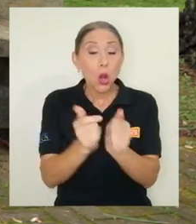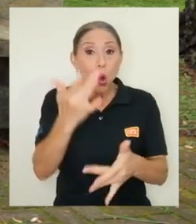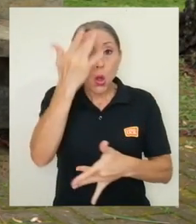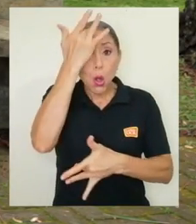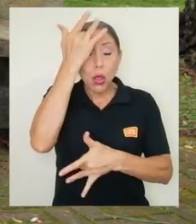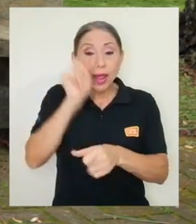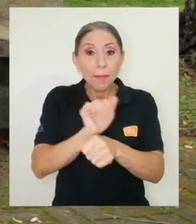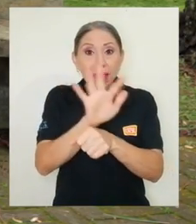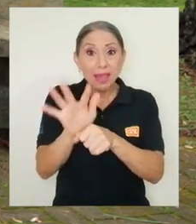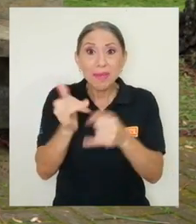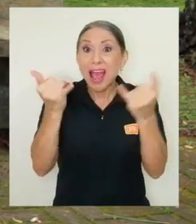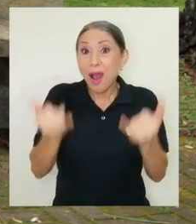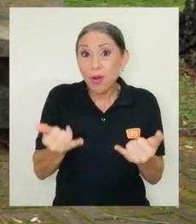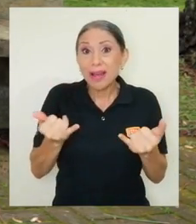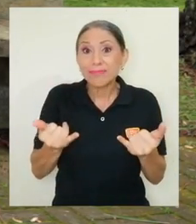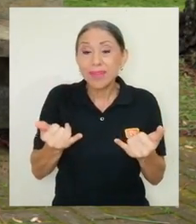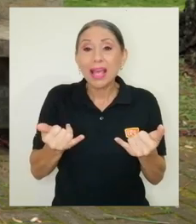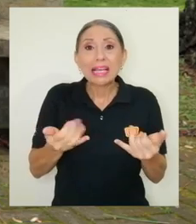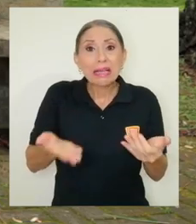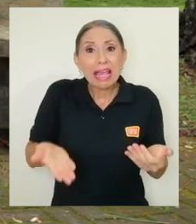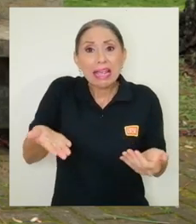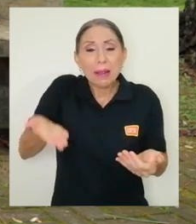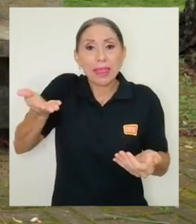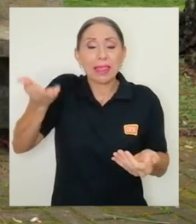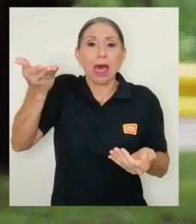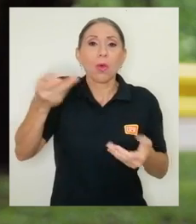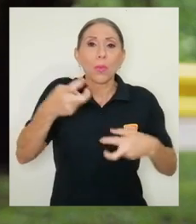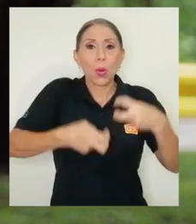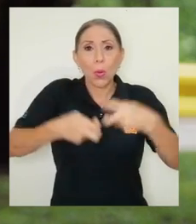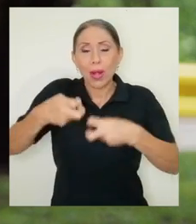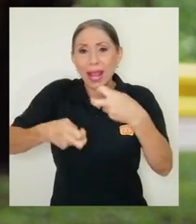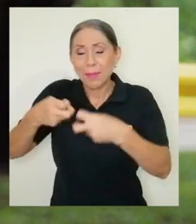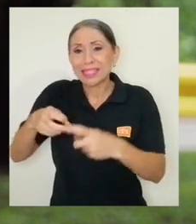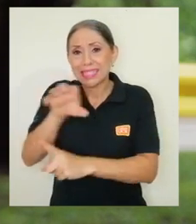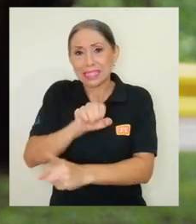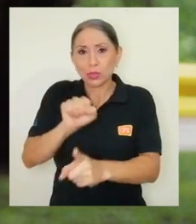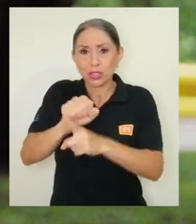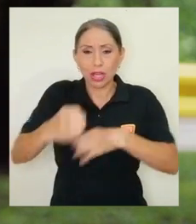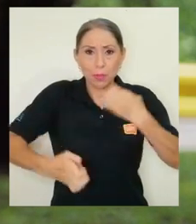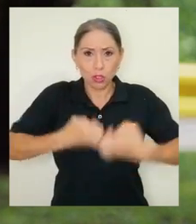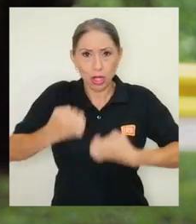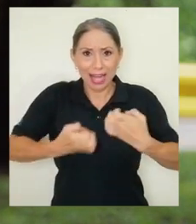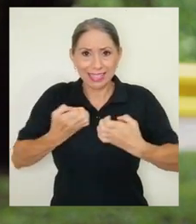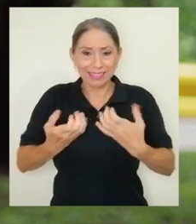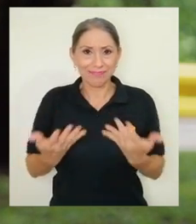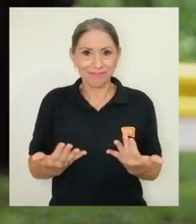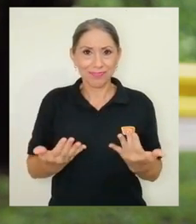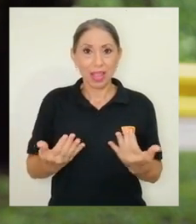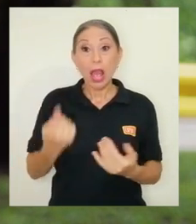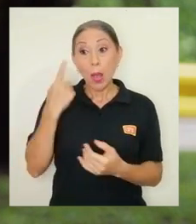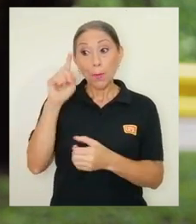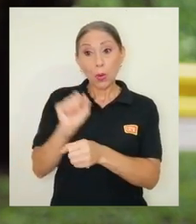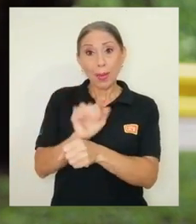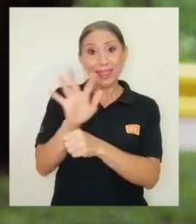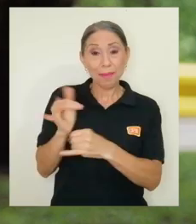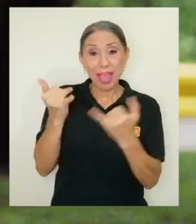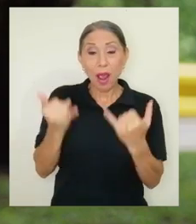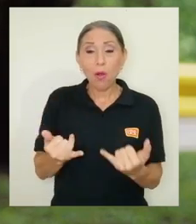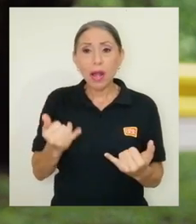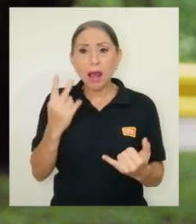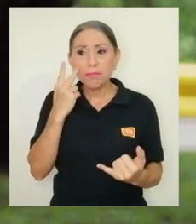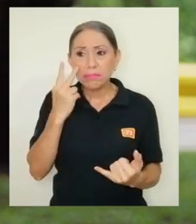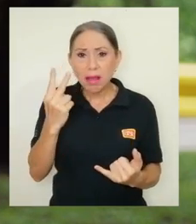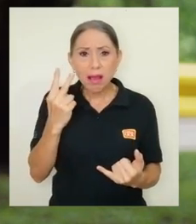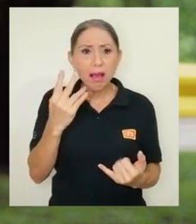pandemia, en forma general se han incrementado, digamos, problemas en condiciones emocionales. A raíz de la pandemia se han